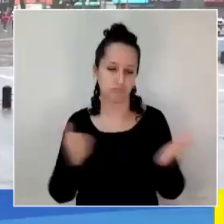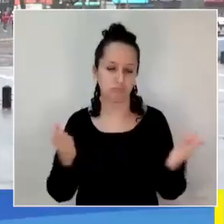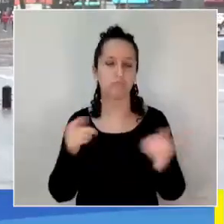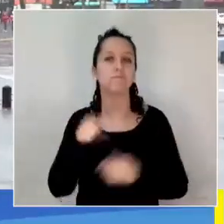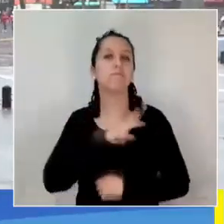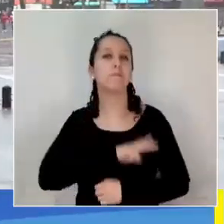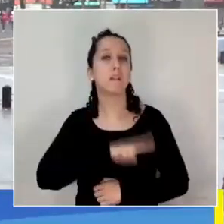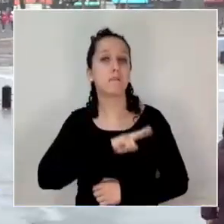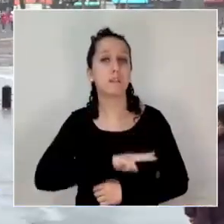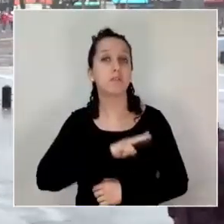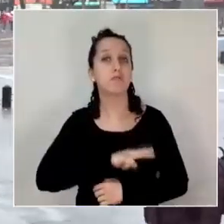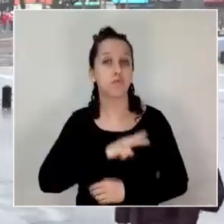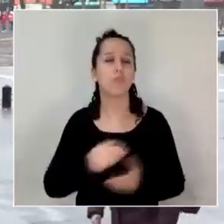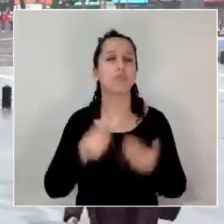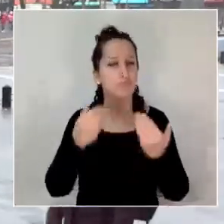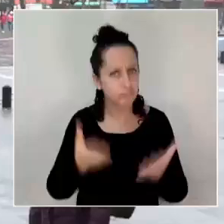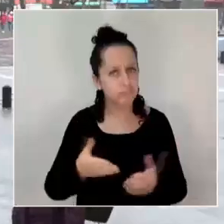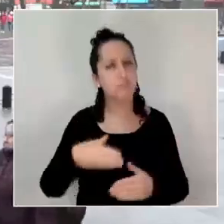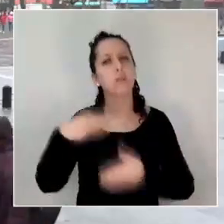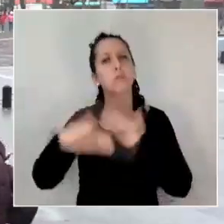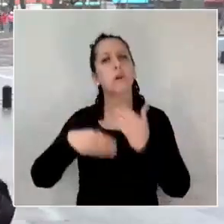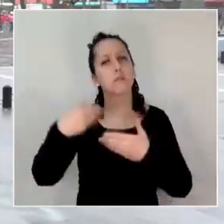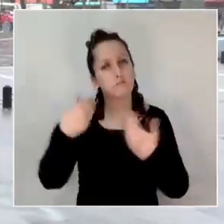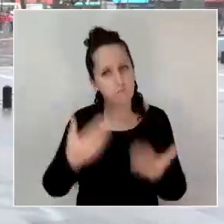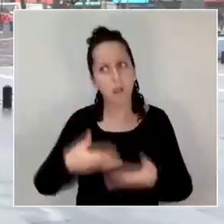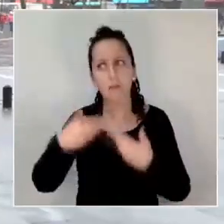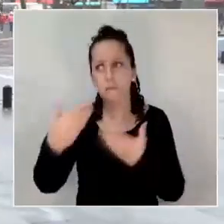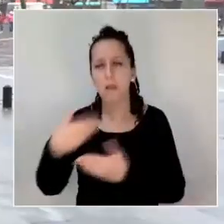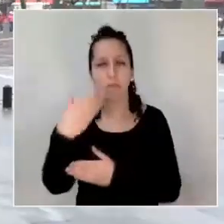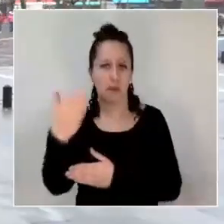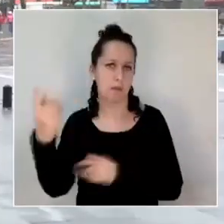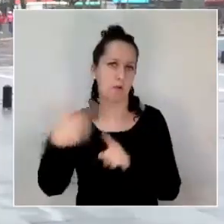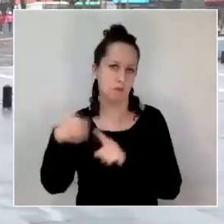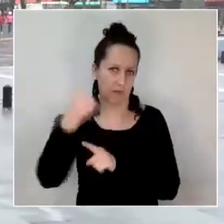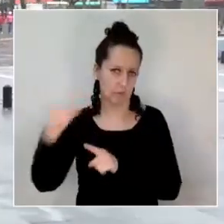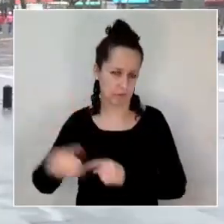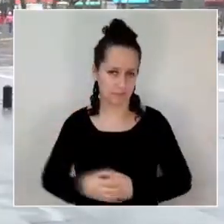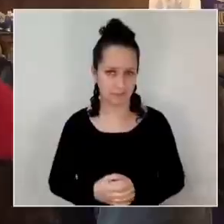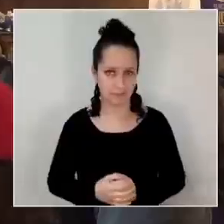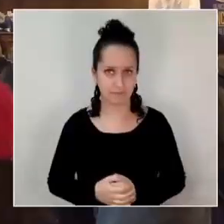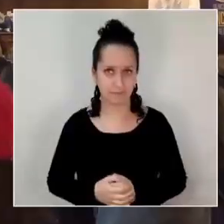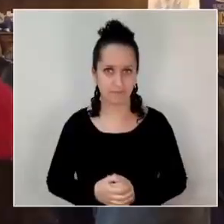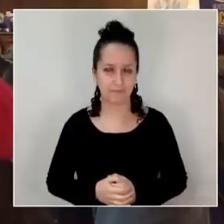beneficio que se irá entregando también a futuro a más vecinas y vecinos de Concepción.